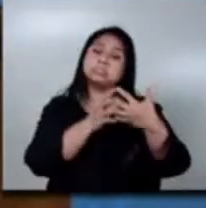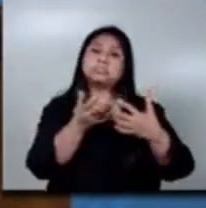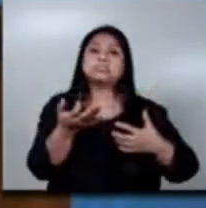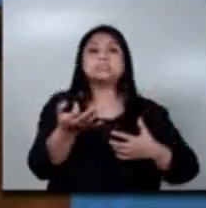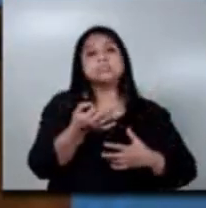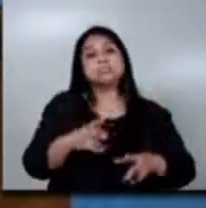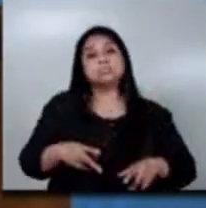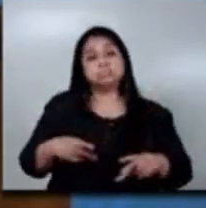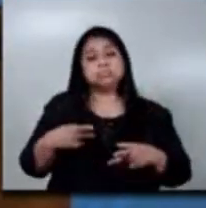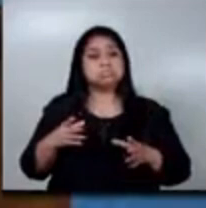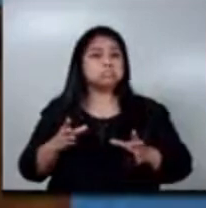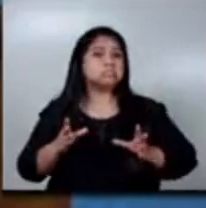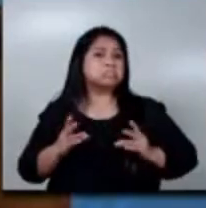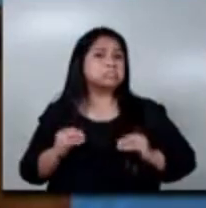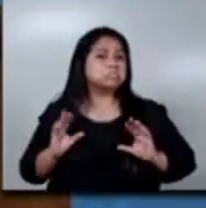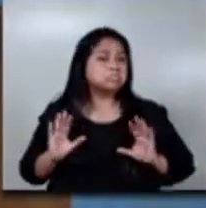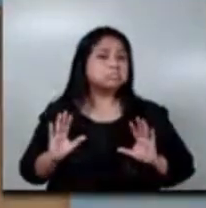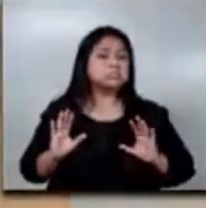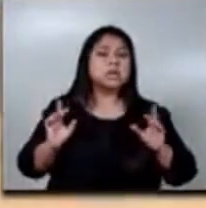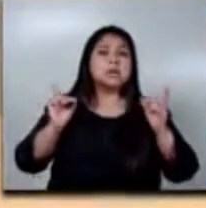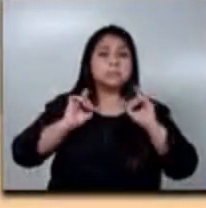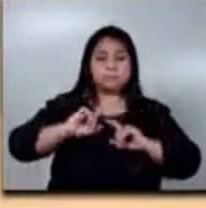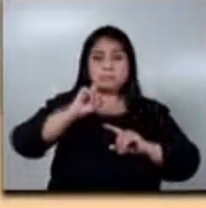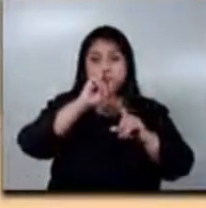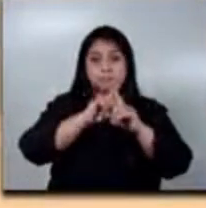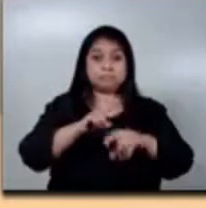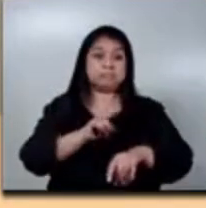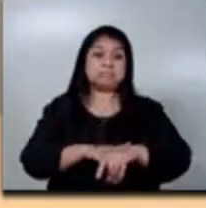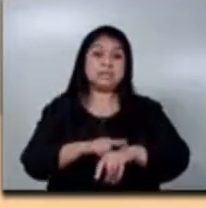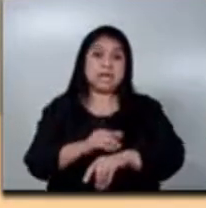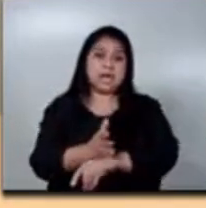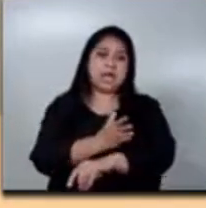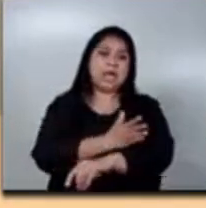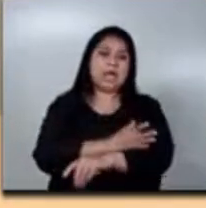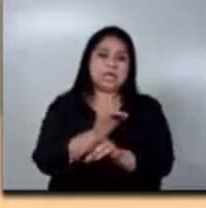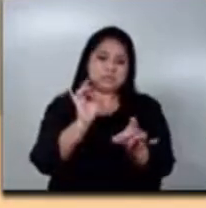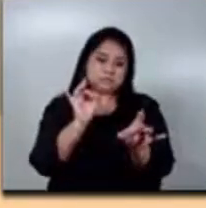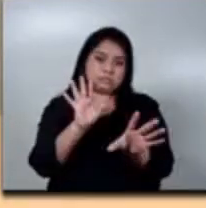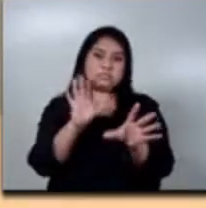aceptable, siempre que se diagnostiquen a tiempo y adecuadamente.